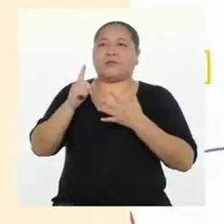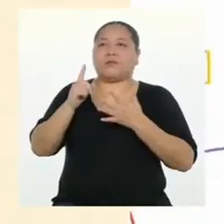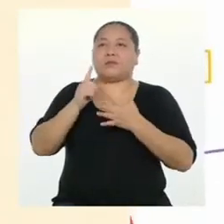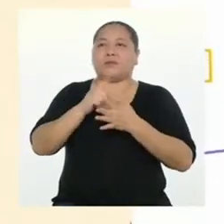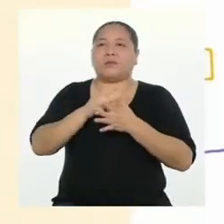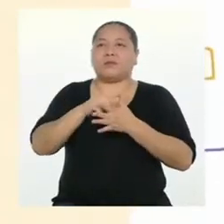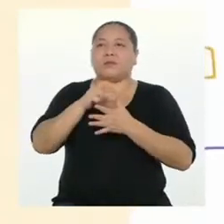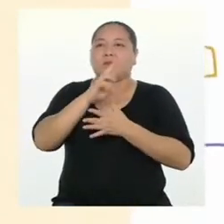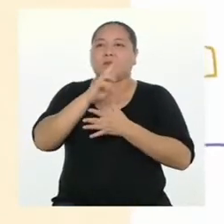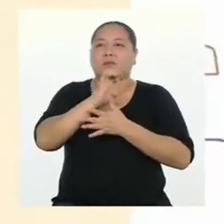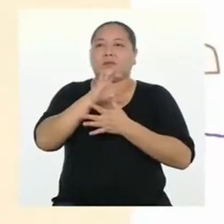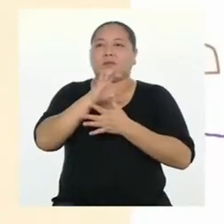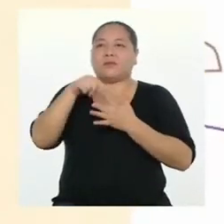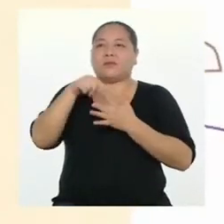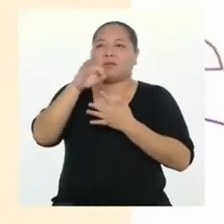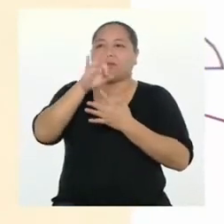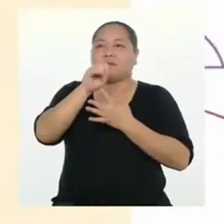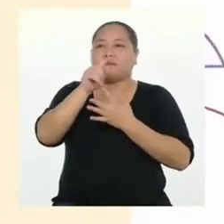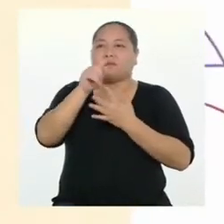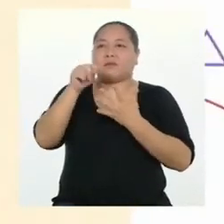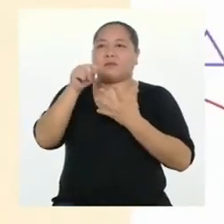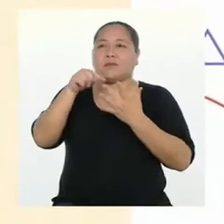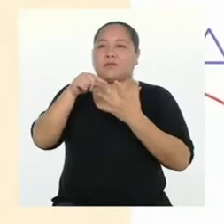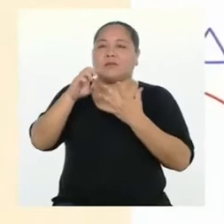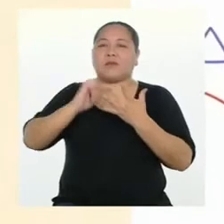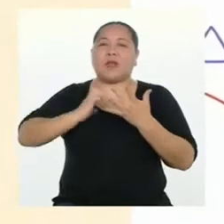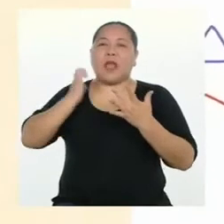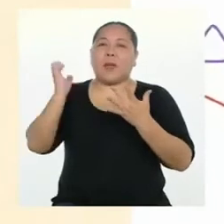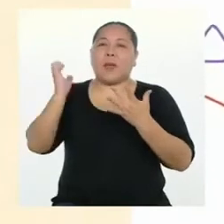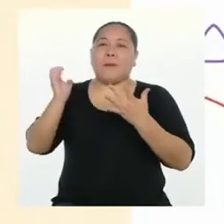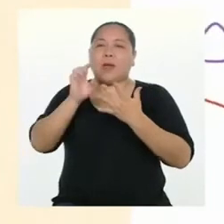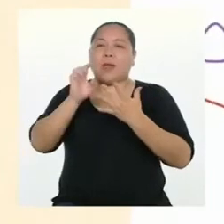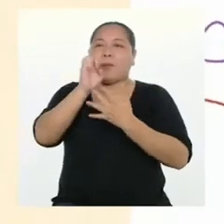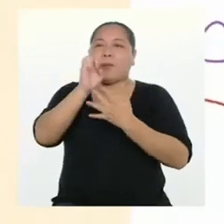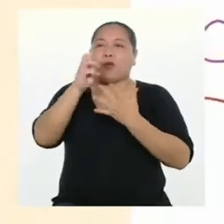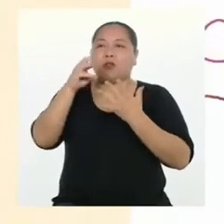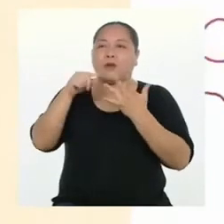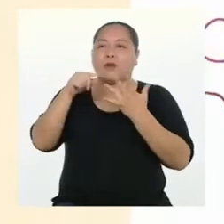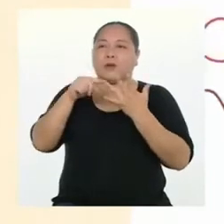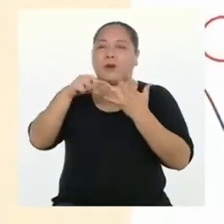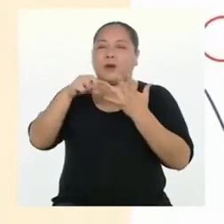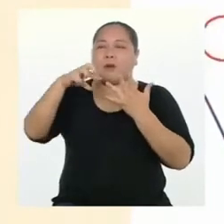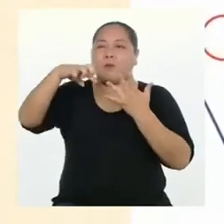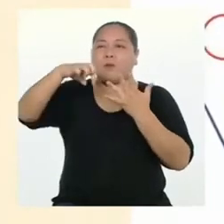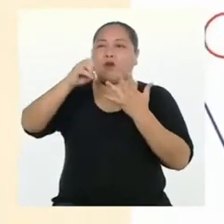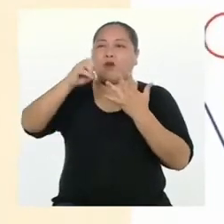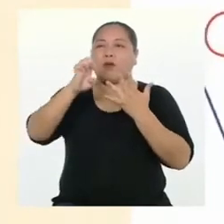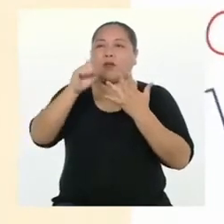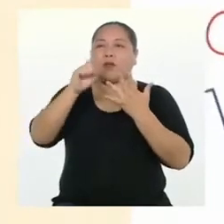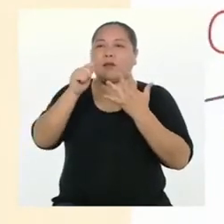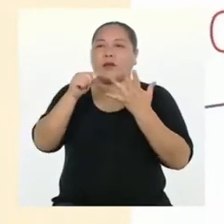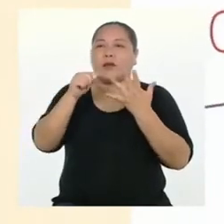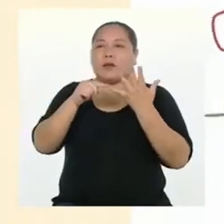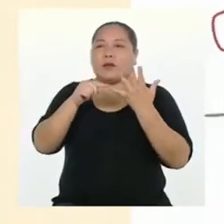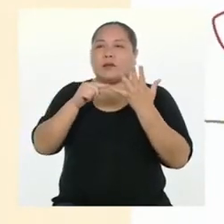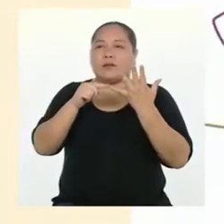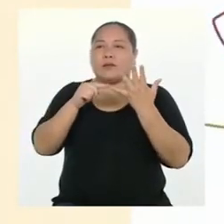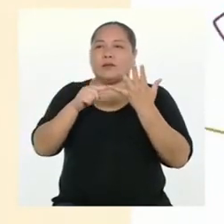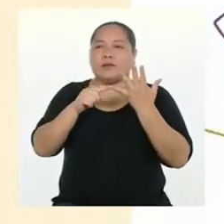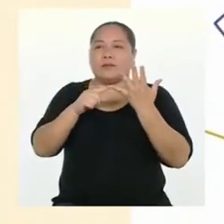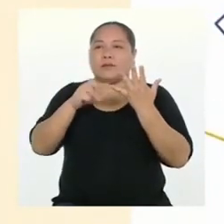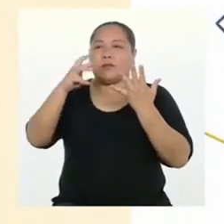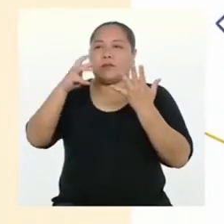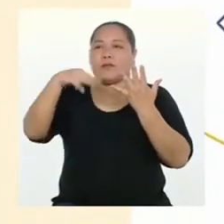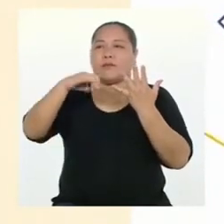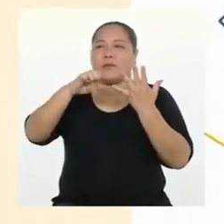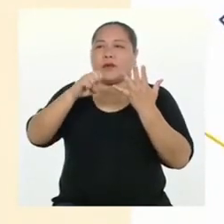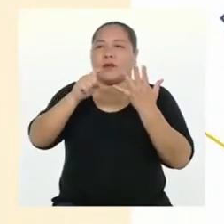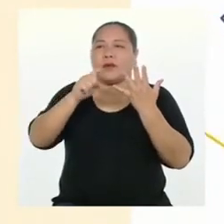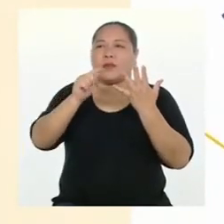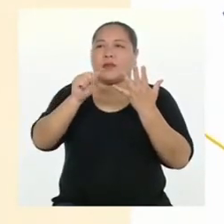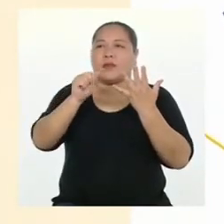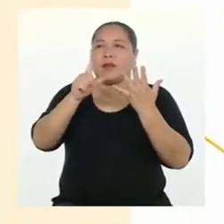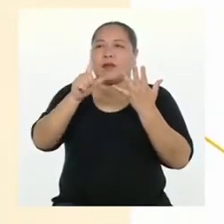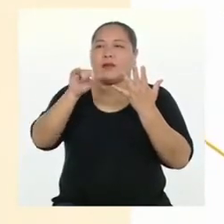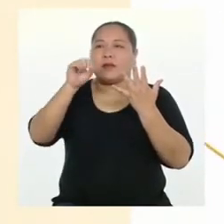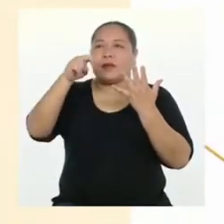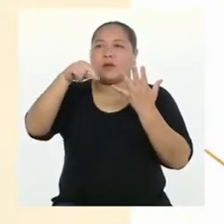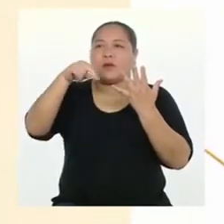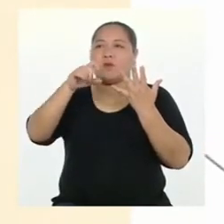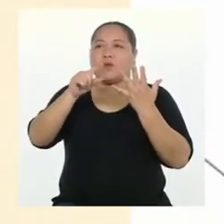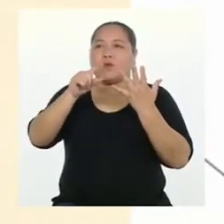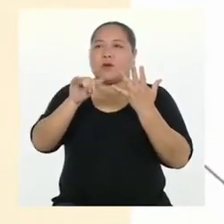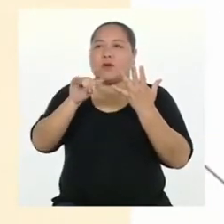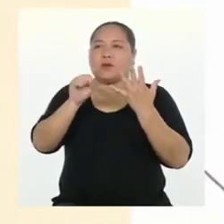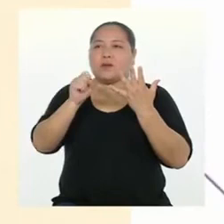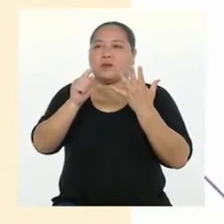fática, la función emotiva o expresiva, la función poética y la función metalingüística.